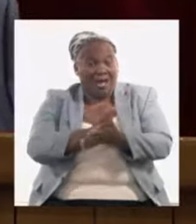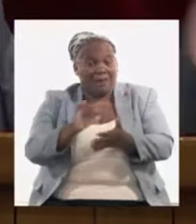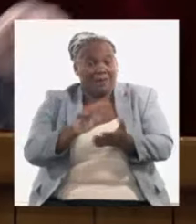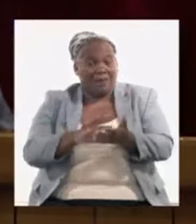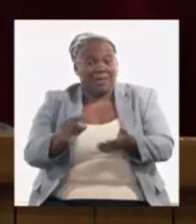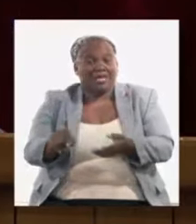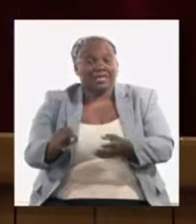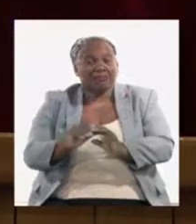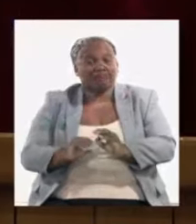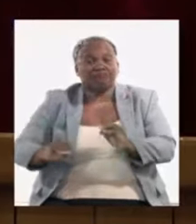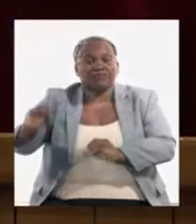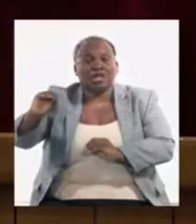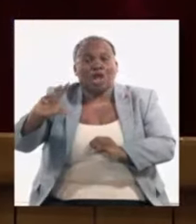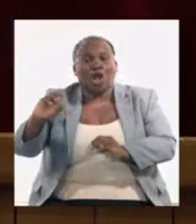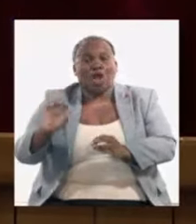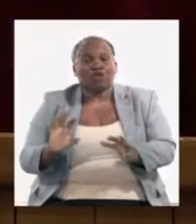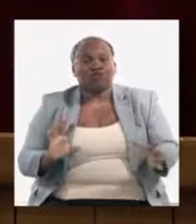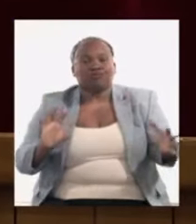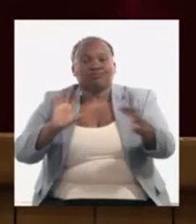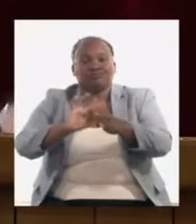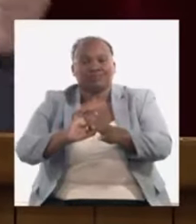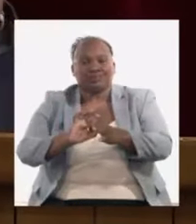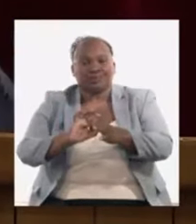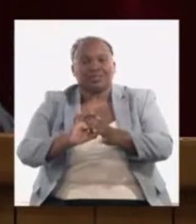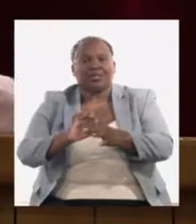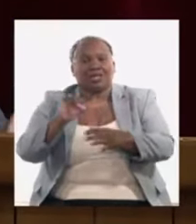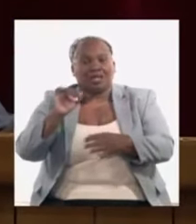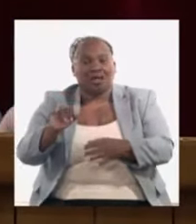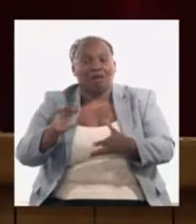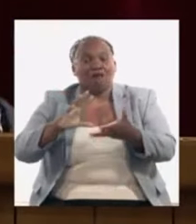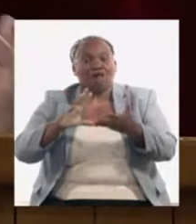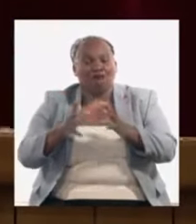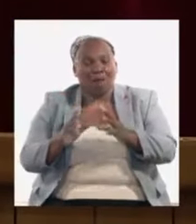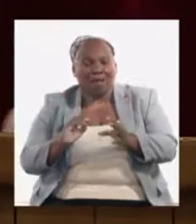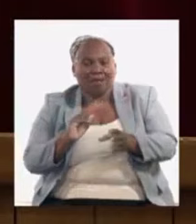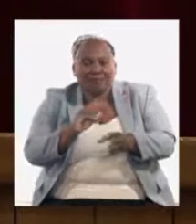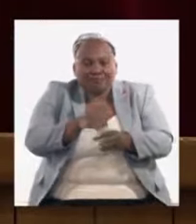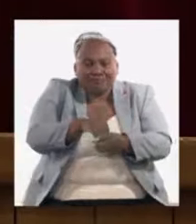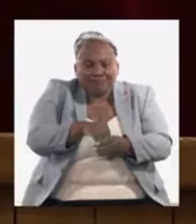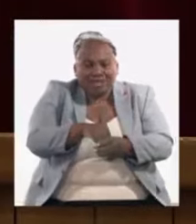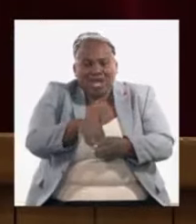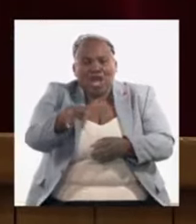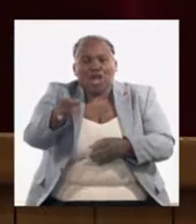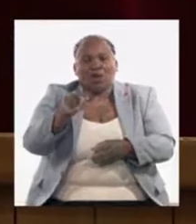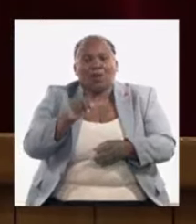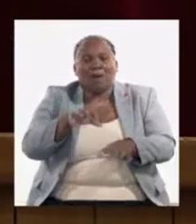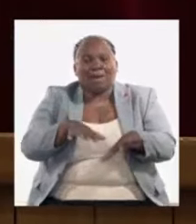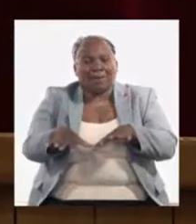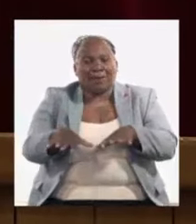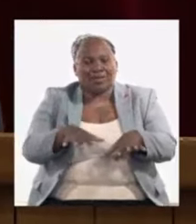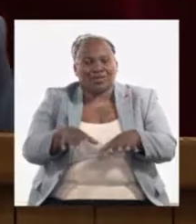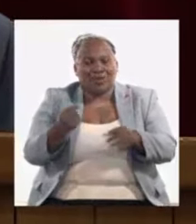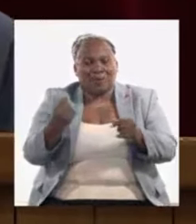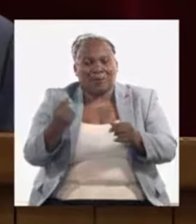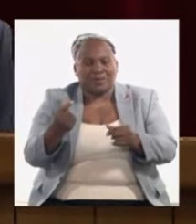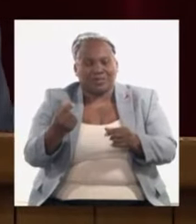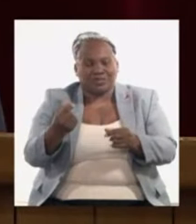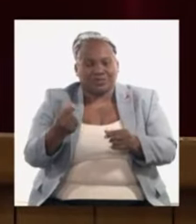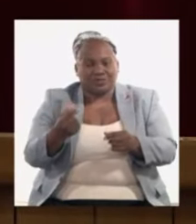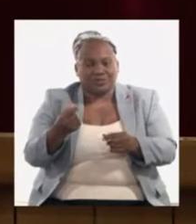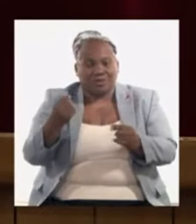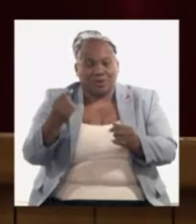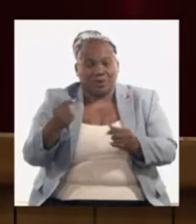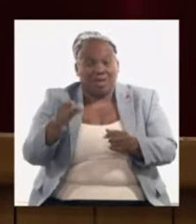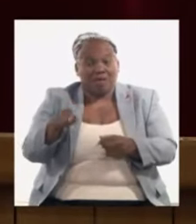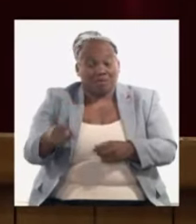empresas estatales que se encadenan con el sector no estatal o un tipo de cambio que se está incorporando también en la formación de precios de la economía por lo tanto